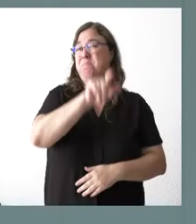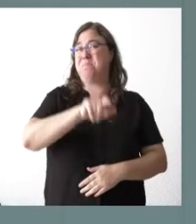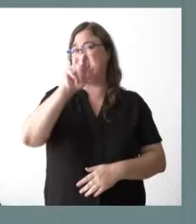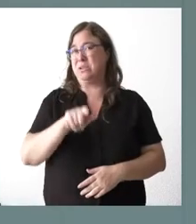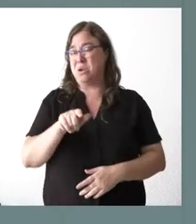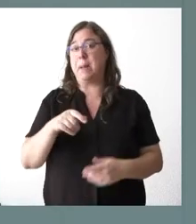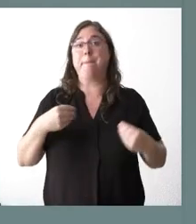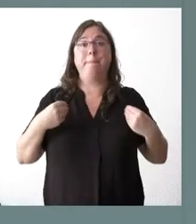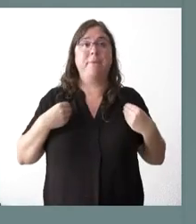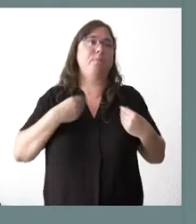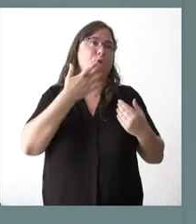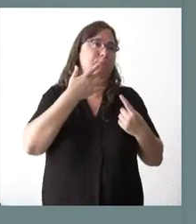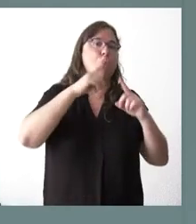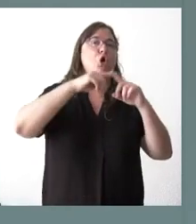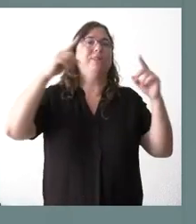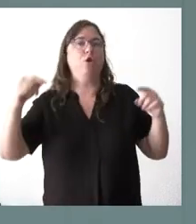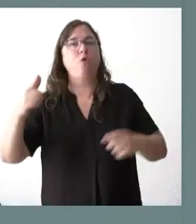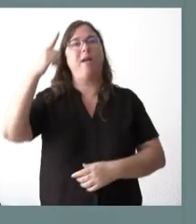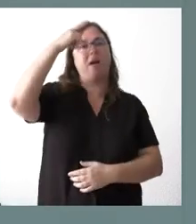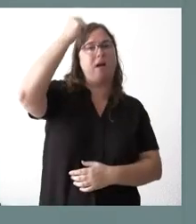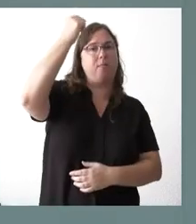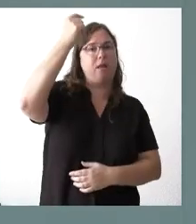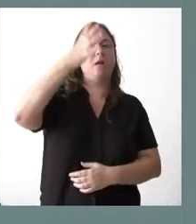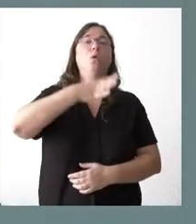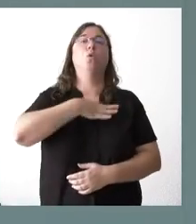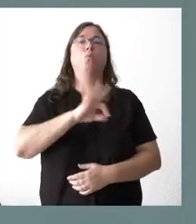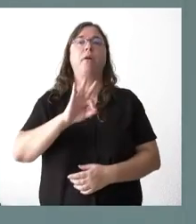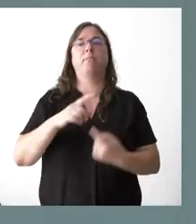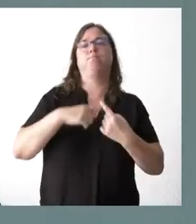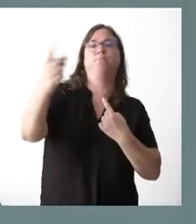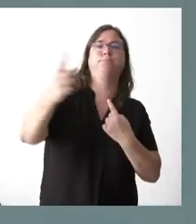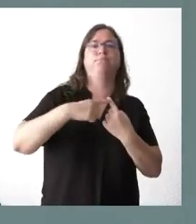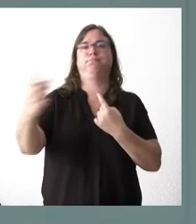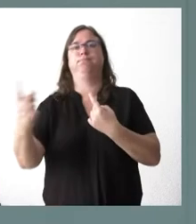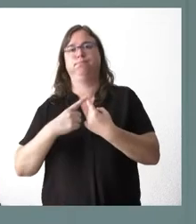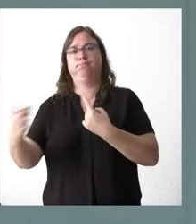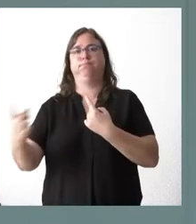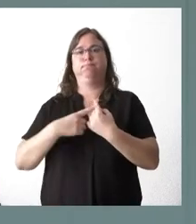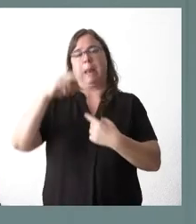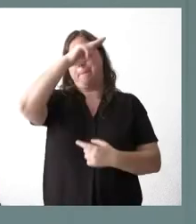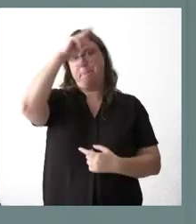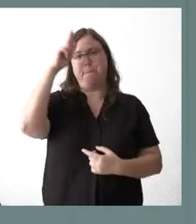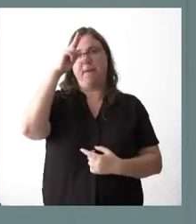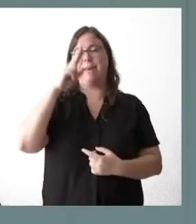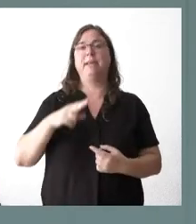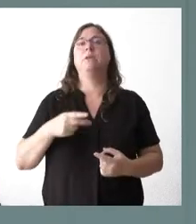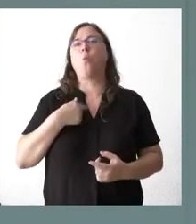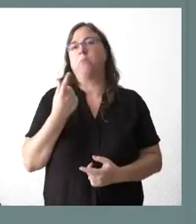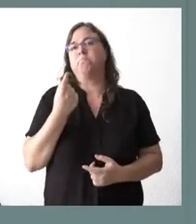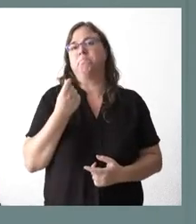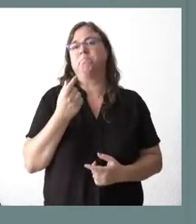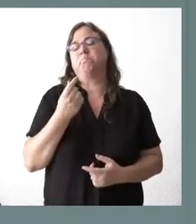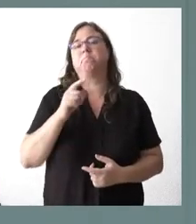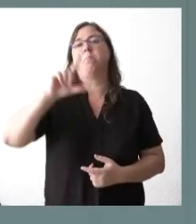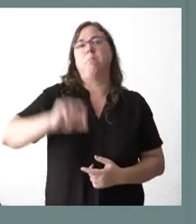residen en Segovia y residen en Ávila puedan ir a Madrid en un contexto de transporte muy económico y muy barato.